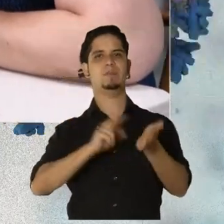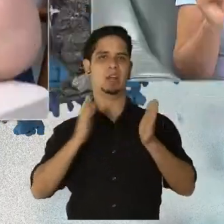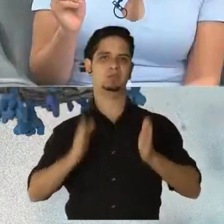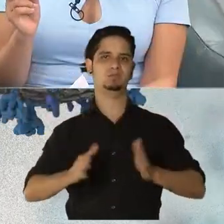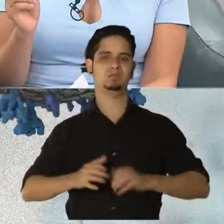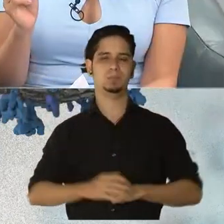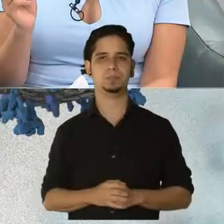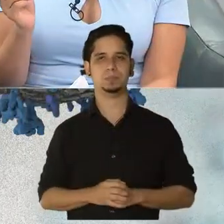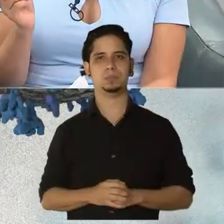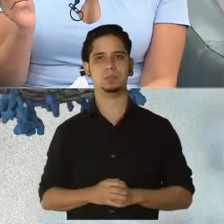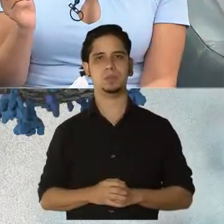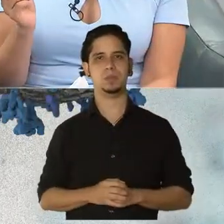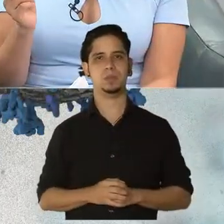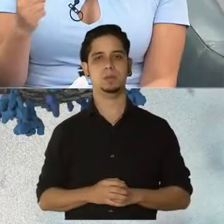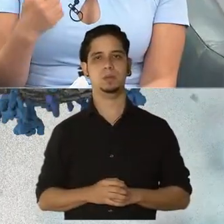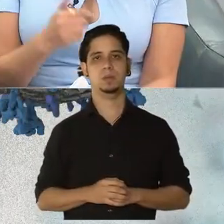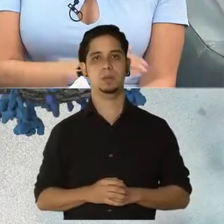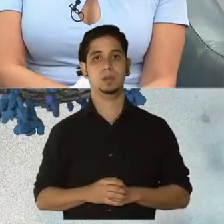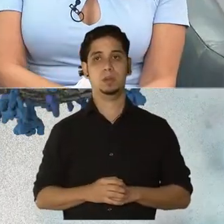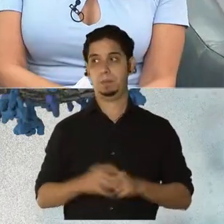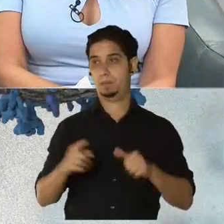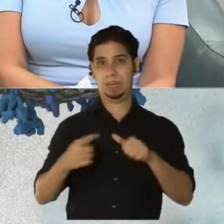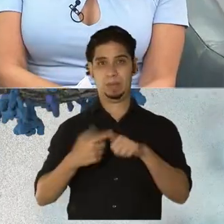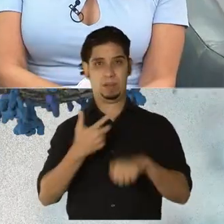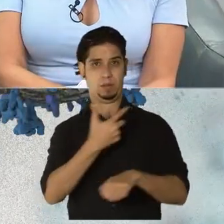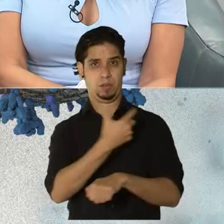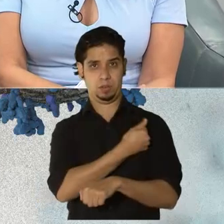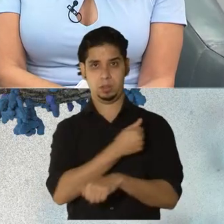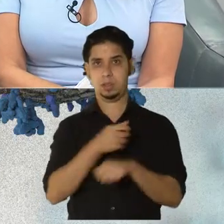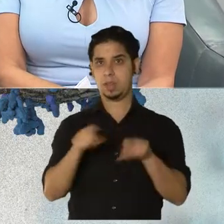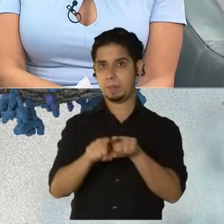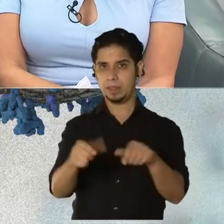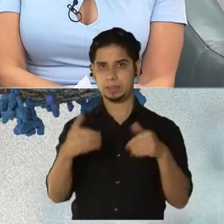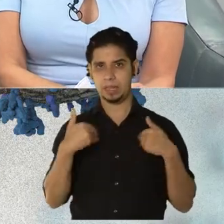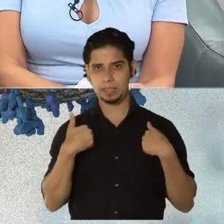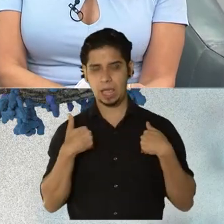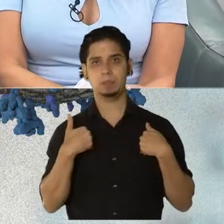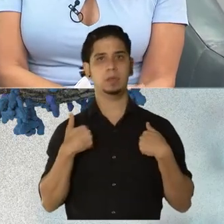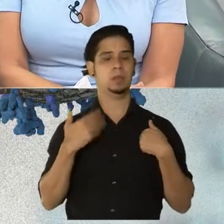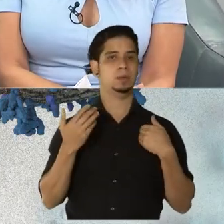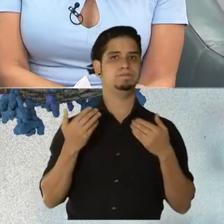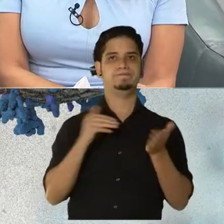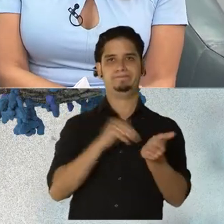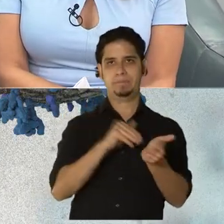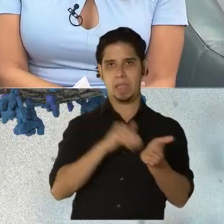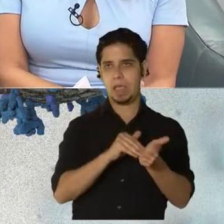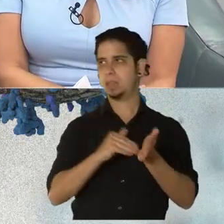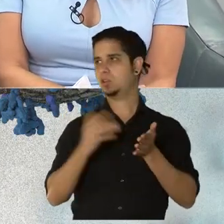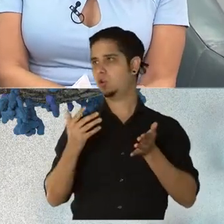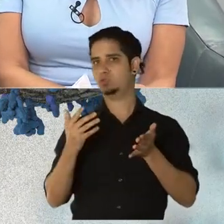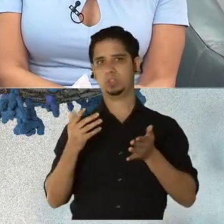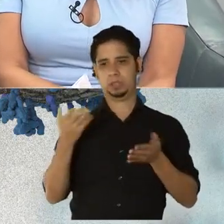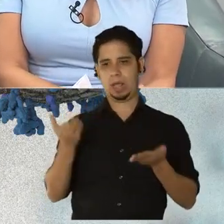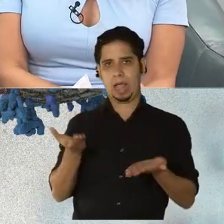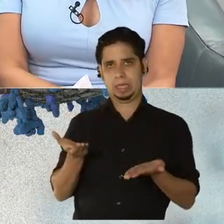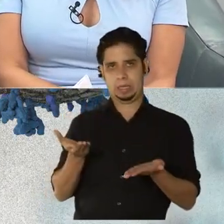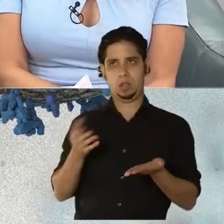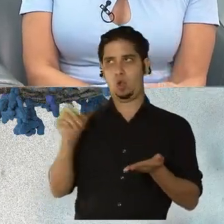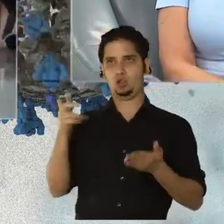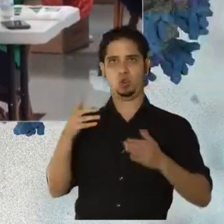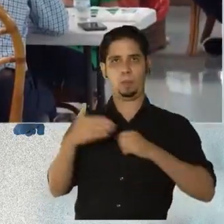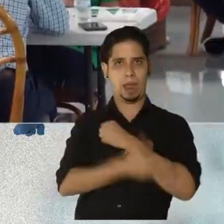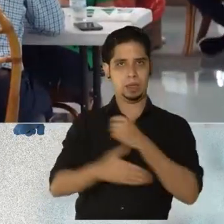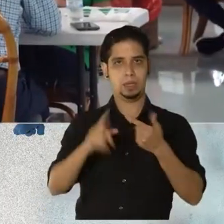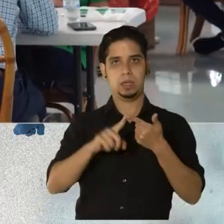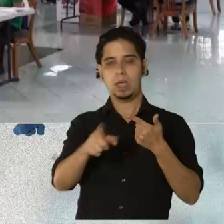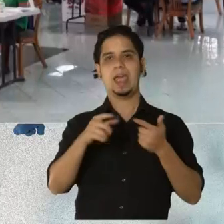la vacunación esa inicial, ¿también incluyeron a médicos residentes, estudiantes de medicina que quizás estén haciendo clínicas, etcétera?